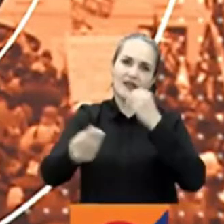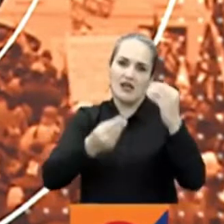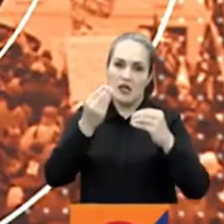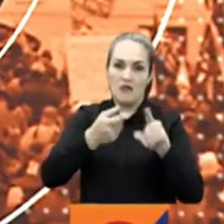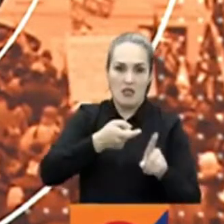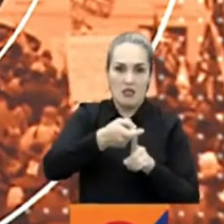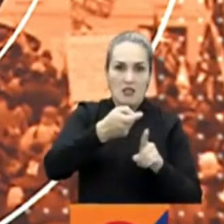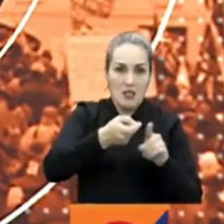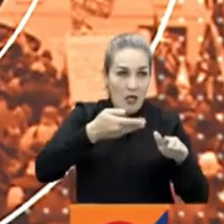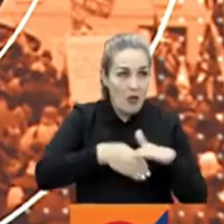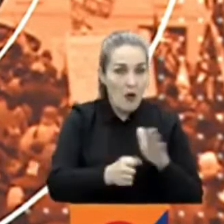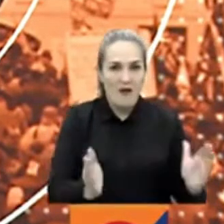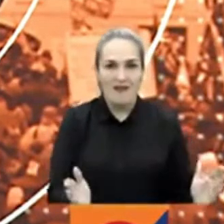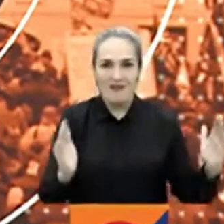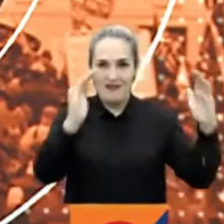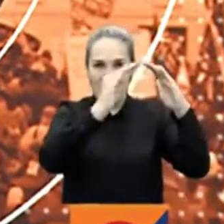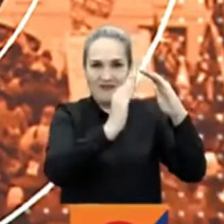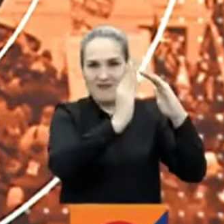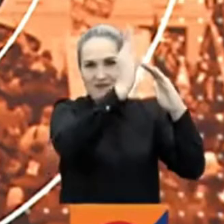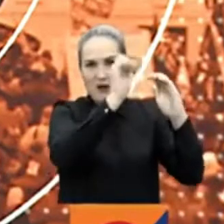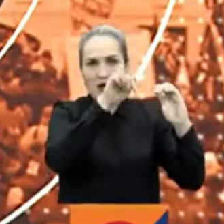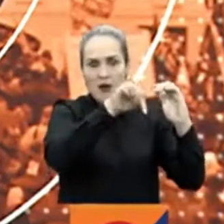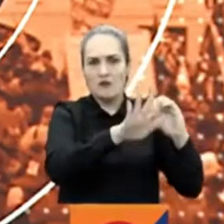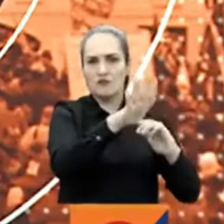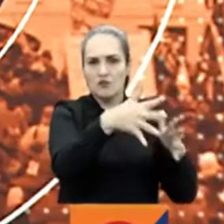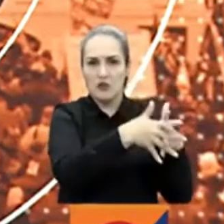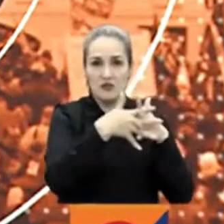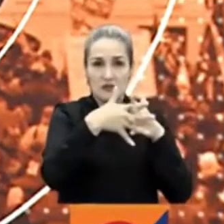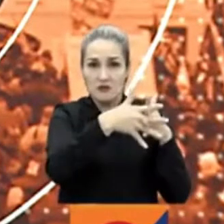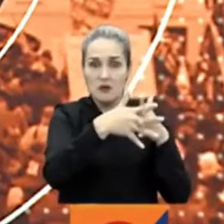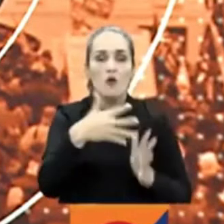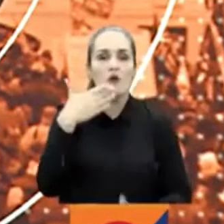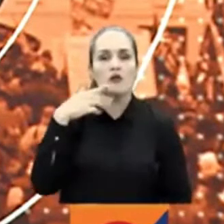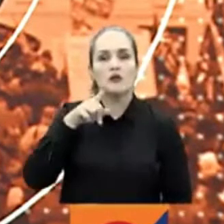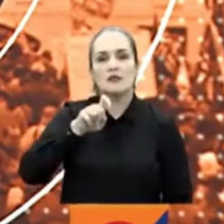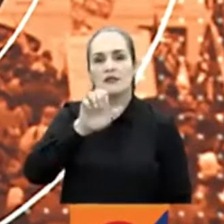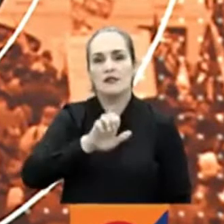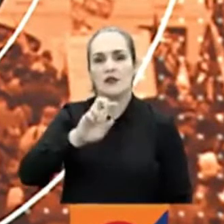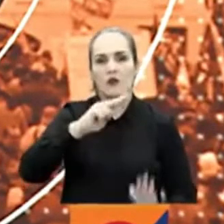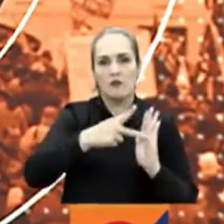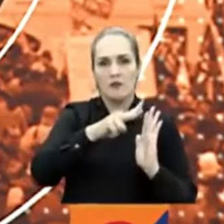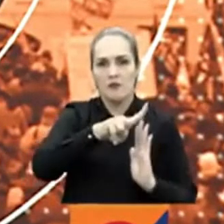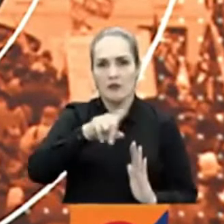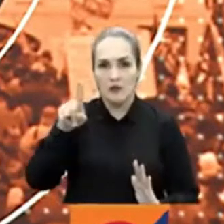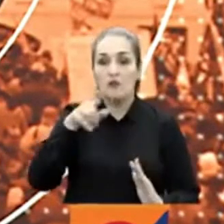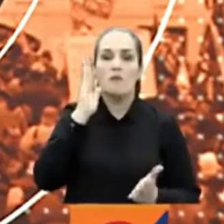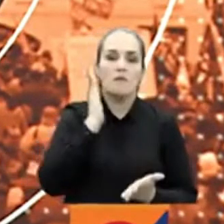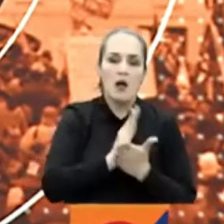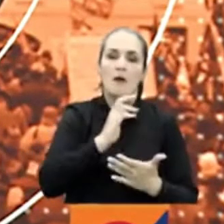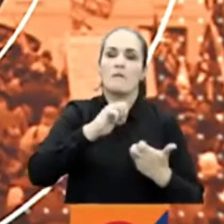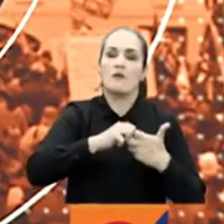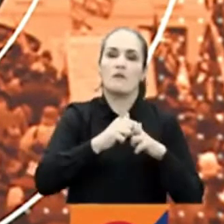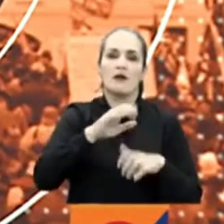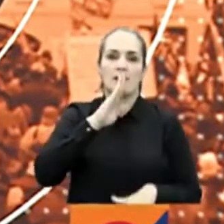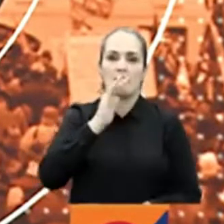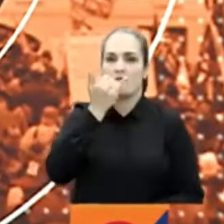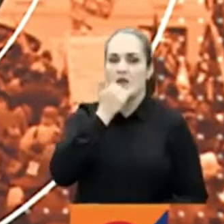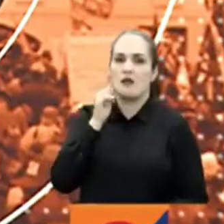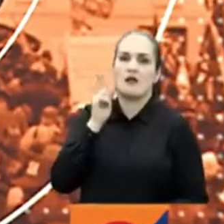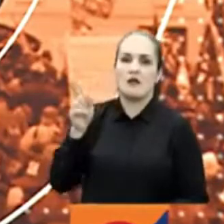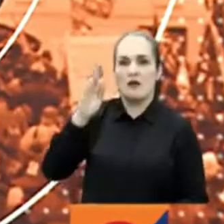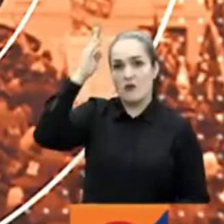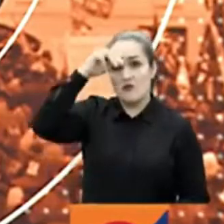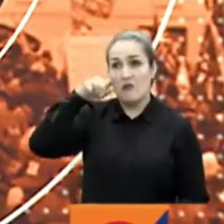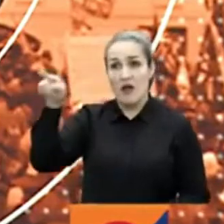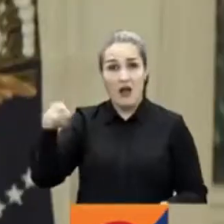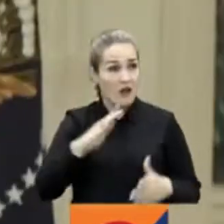conclusión llegó el comité de congresistas que investiga lo ocurrido el 6 de enero de 2021 en Washington. El exmandatario arremetió contra el